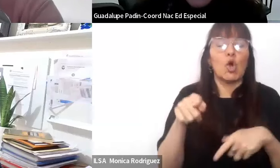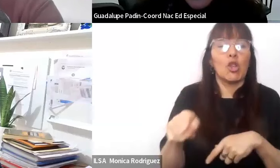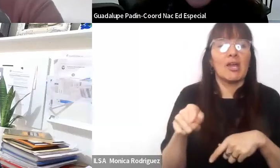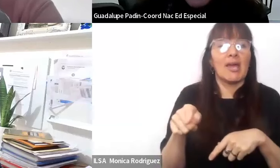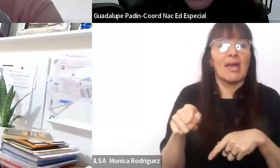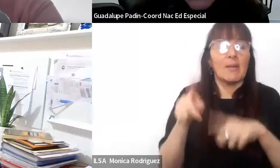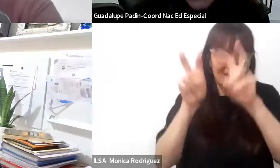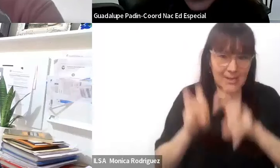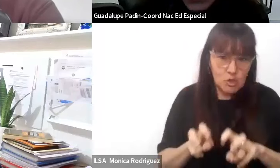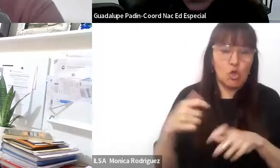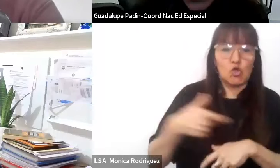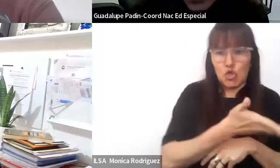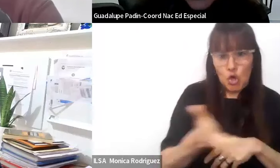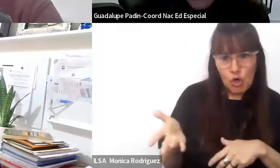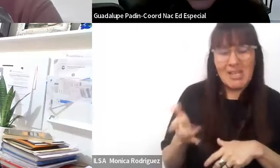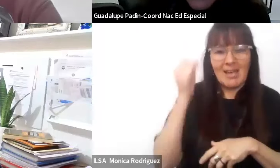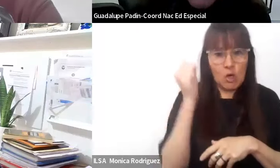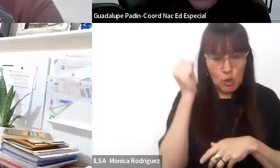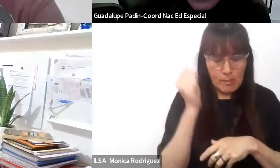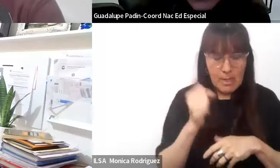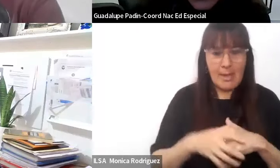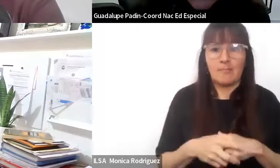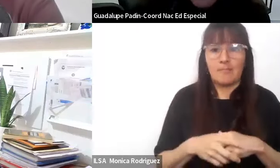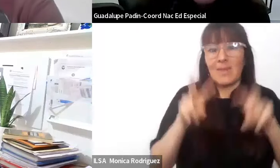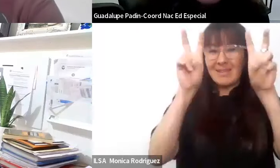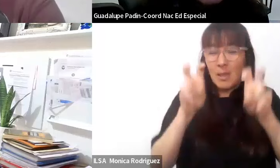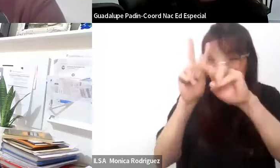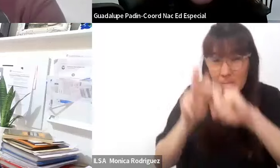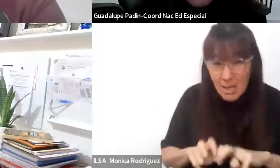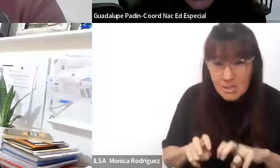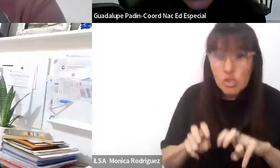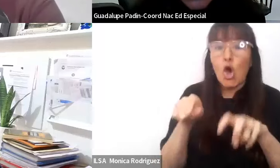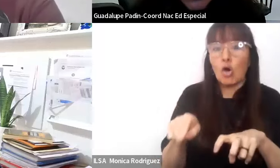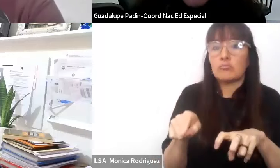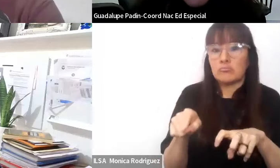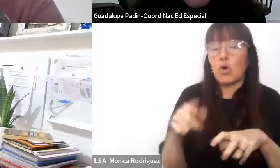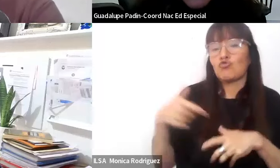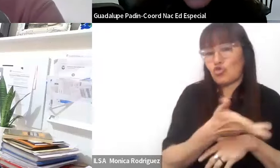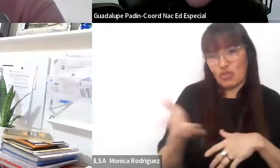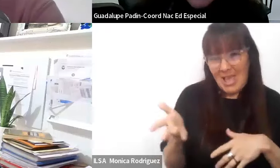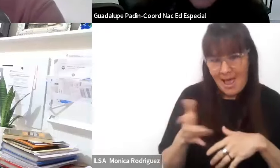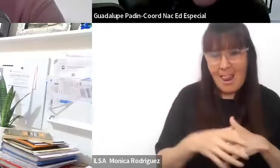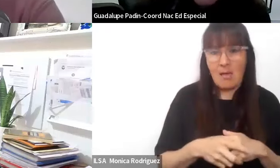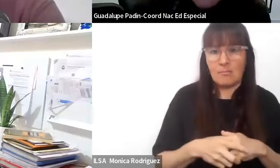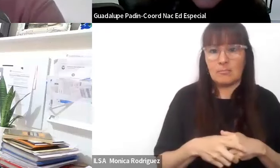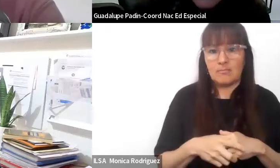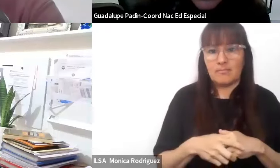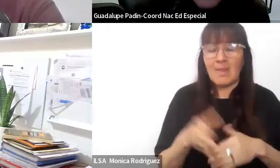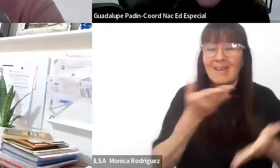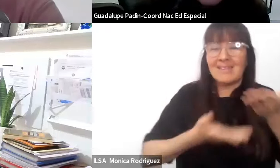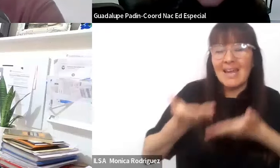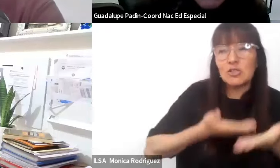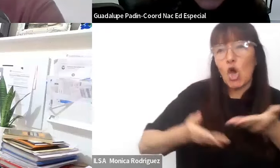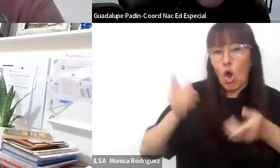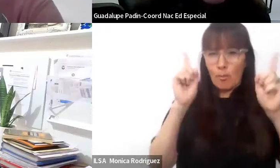Sociología y Economía de la Educación. Sus temas de investigación son habilidades psicosociales, perfil de interacción con el profesor,